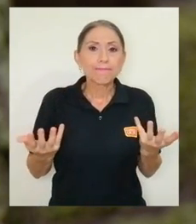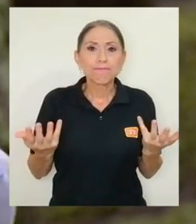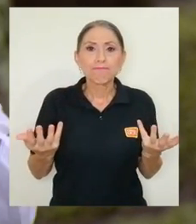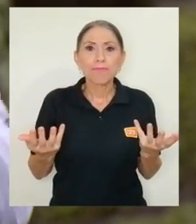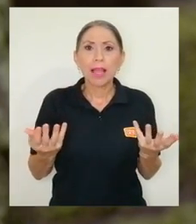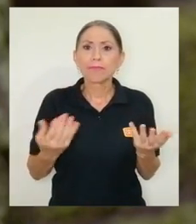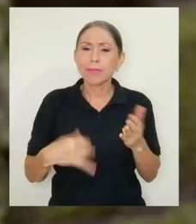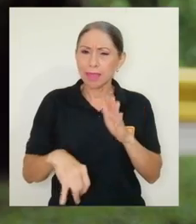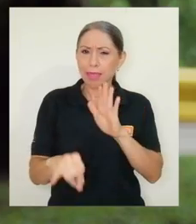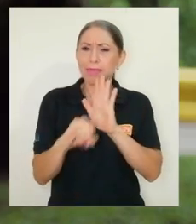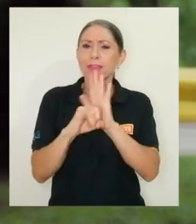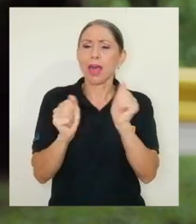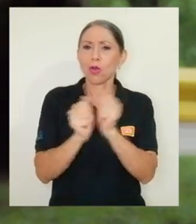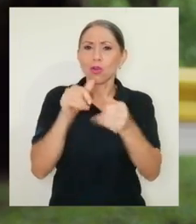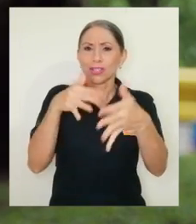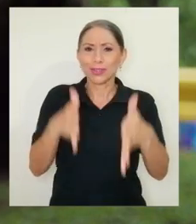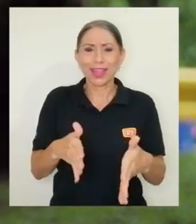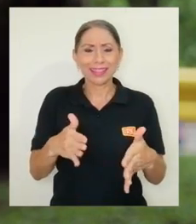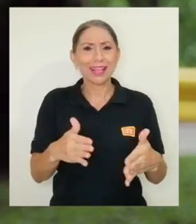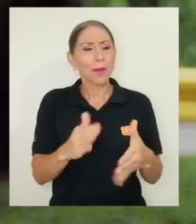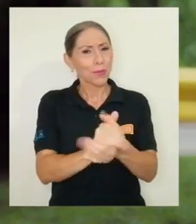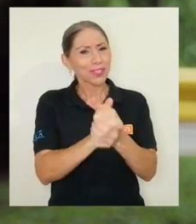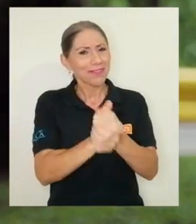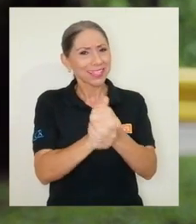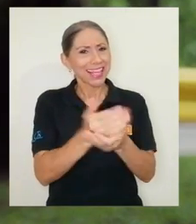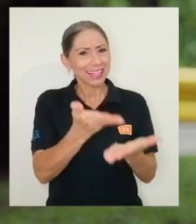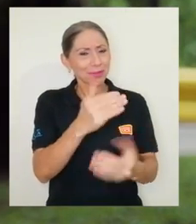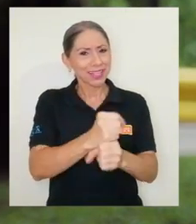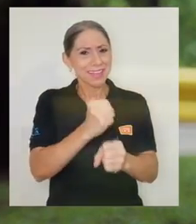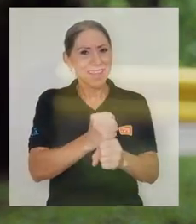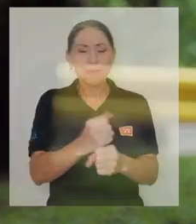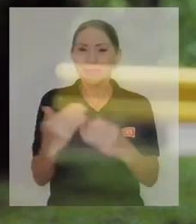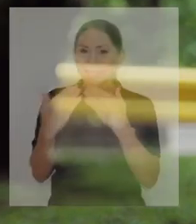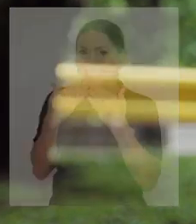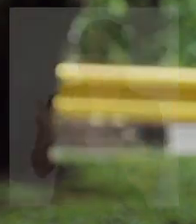identificado con los estudiantes. Muchas felicidades por este trabajo. Muchas gracias.